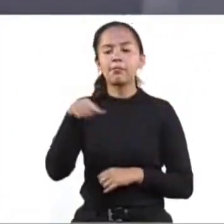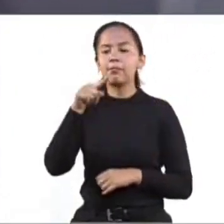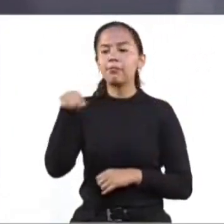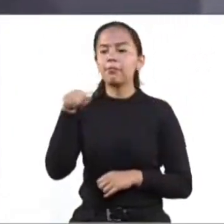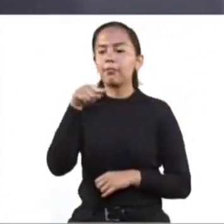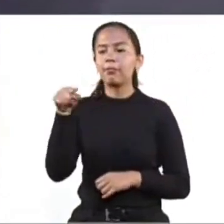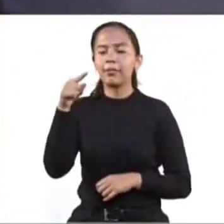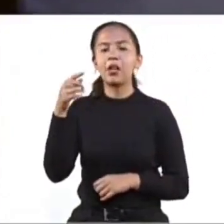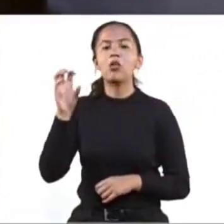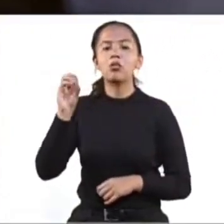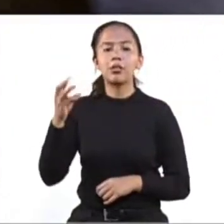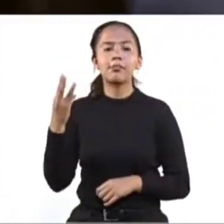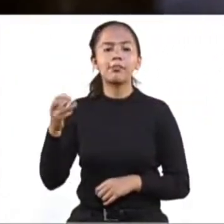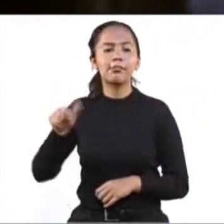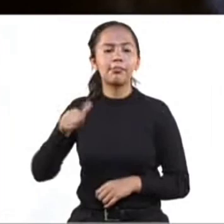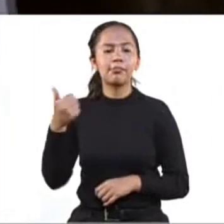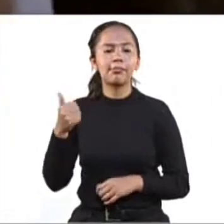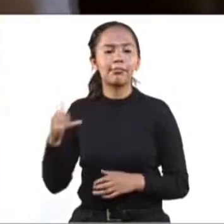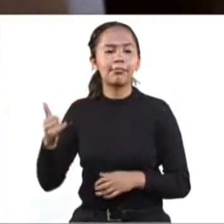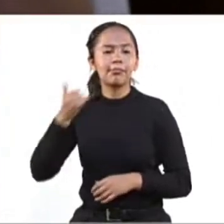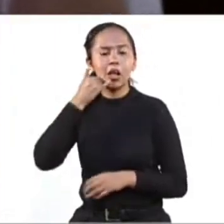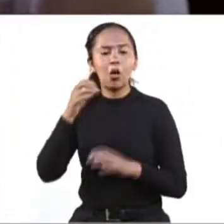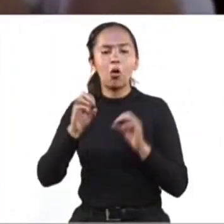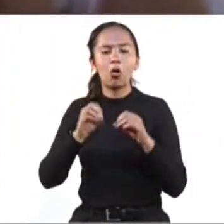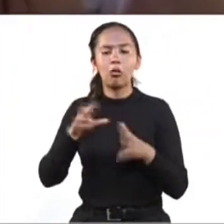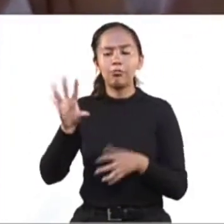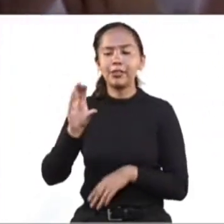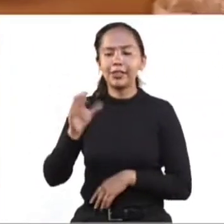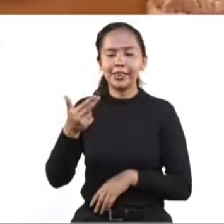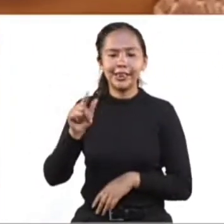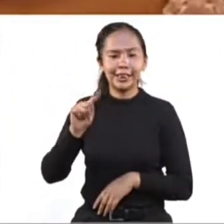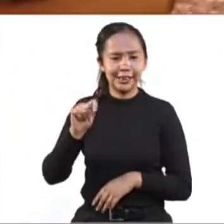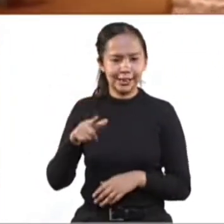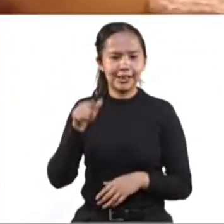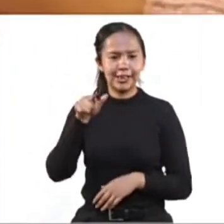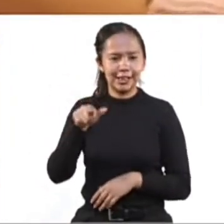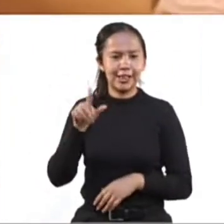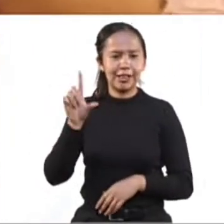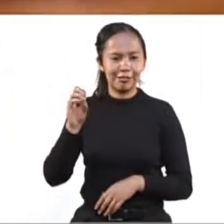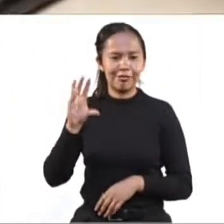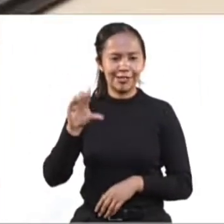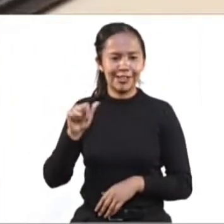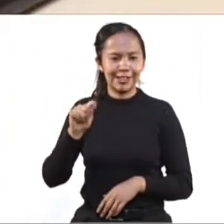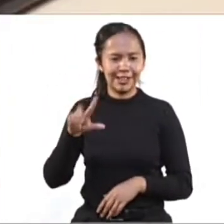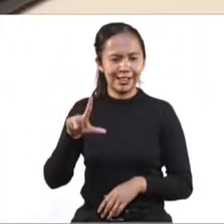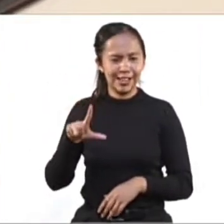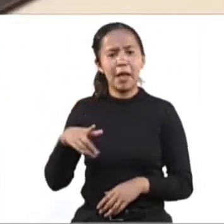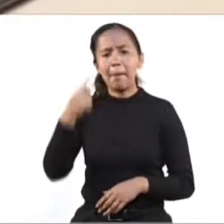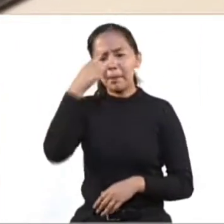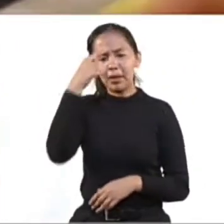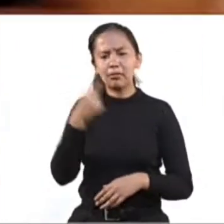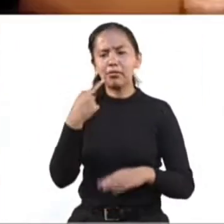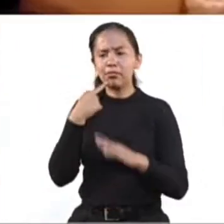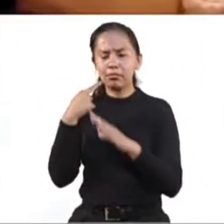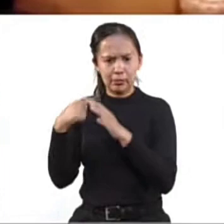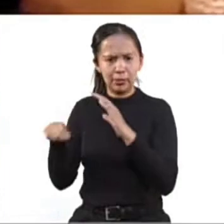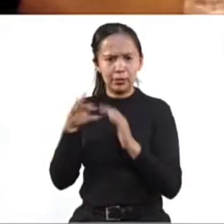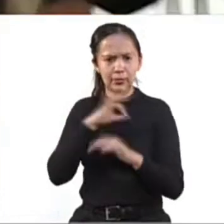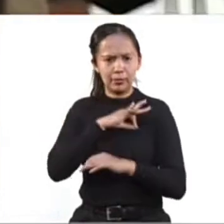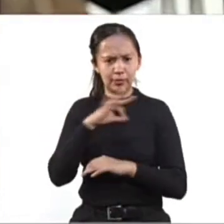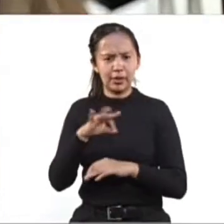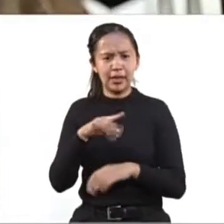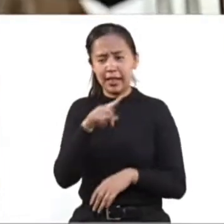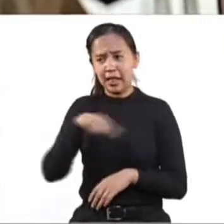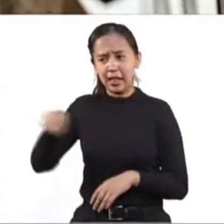311 o comunícate al chat de Locatel en donde te asesoramos para presentar una queja si la dependencia incumple o no te da una